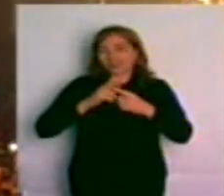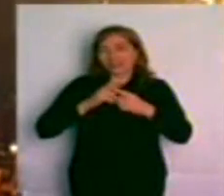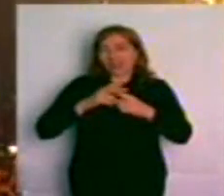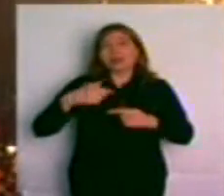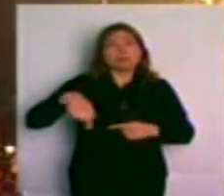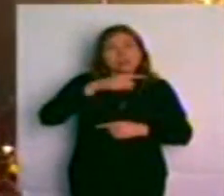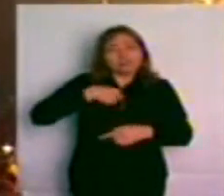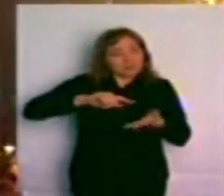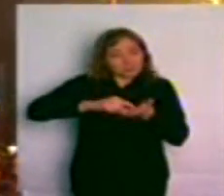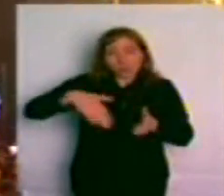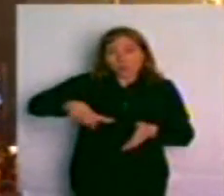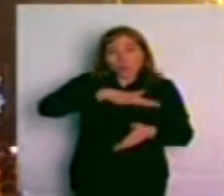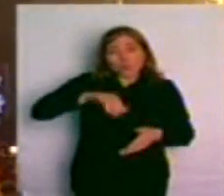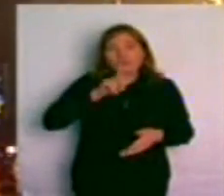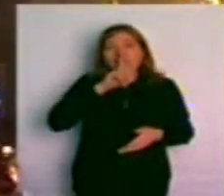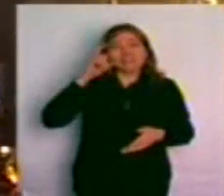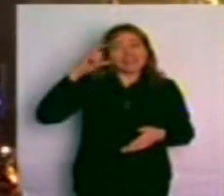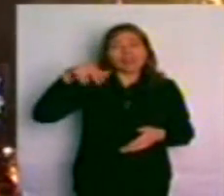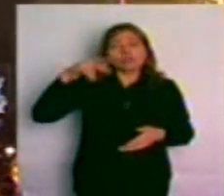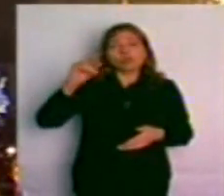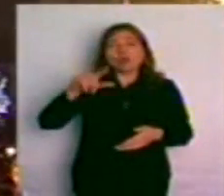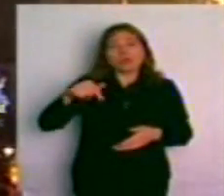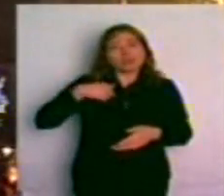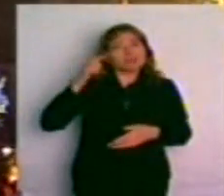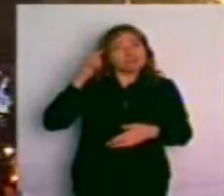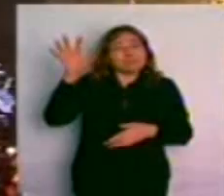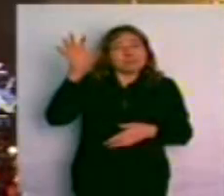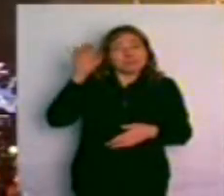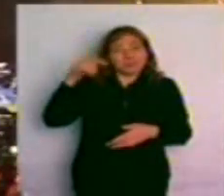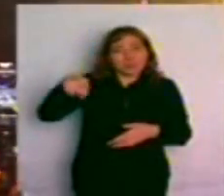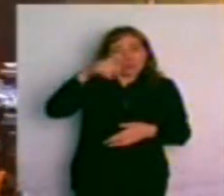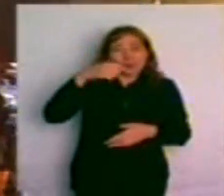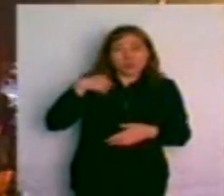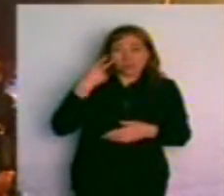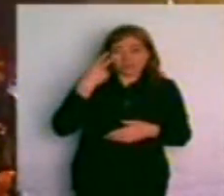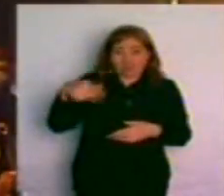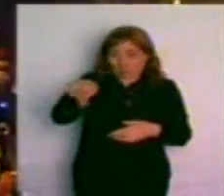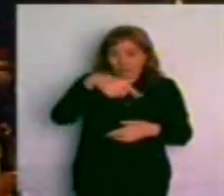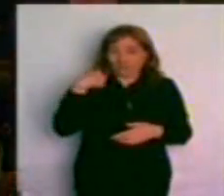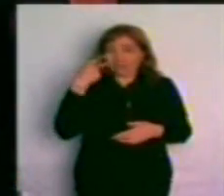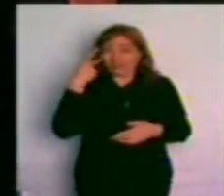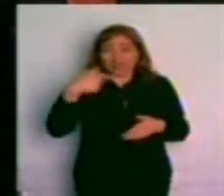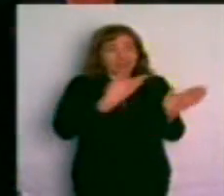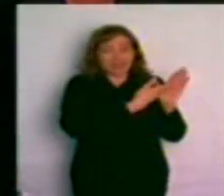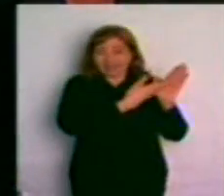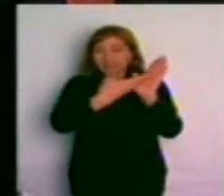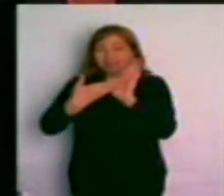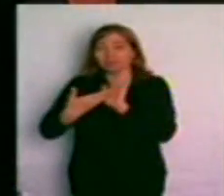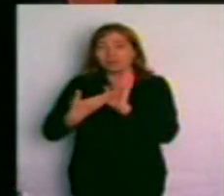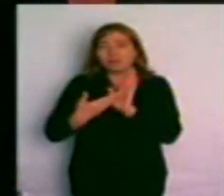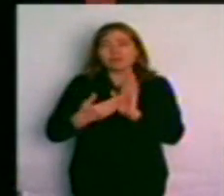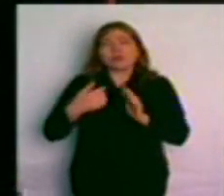porque Tecnópolis era en esa concepción y ustedes lo van a ver ahora, una